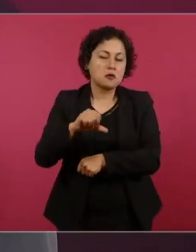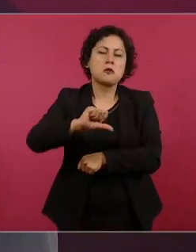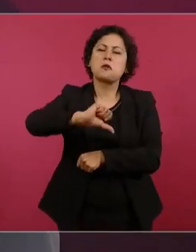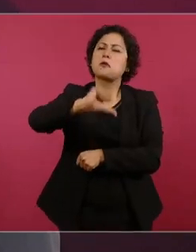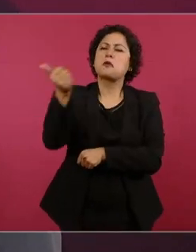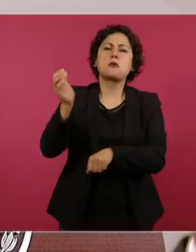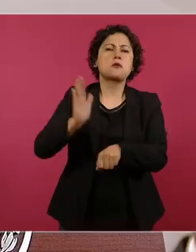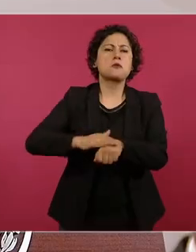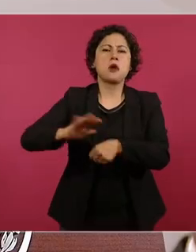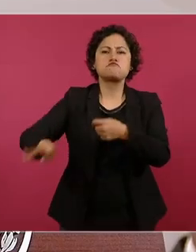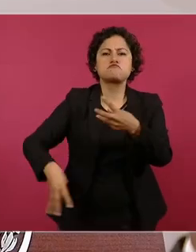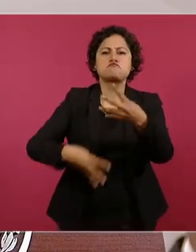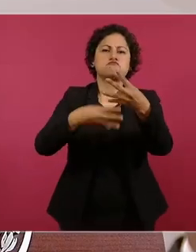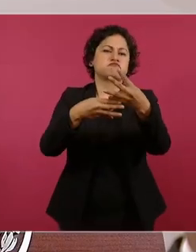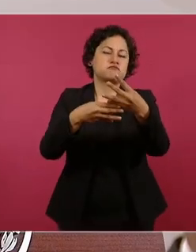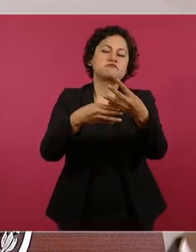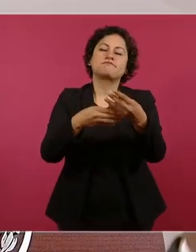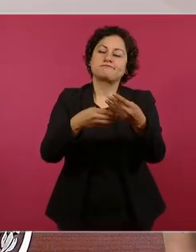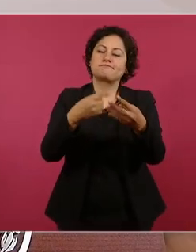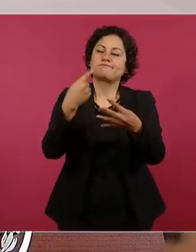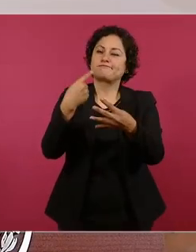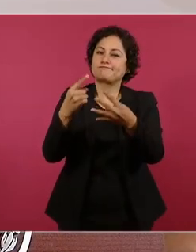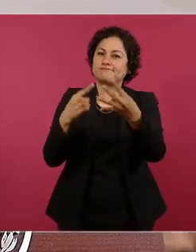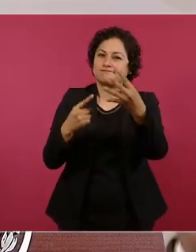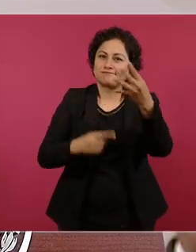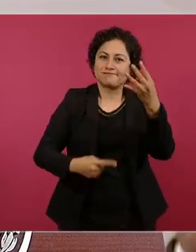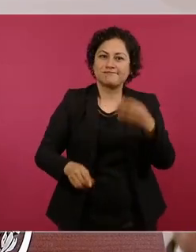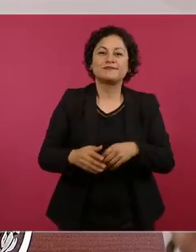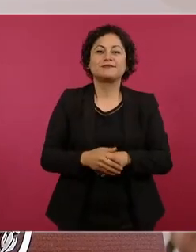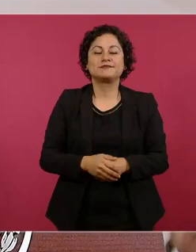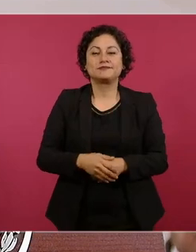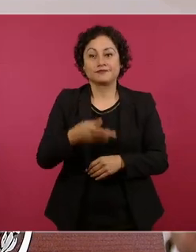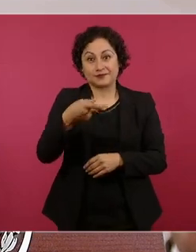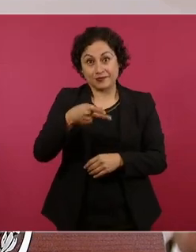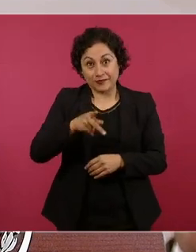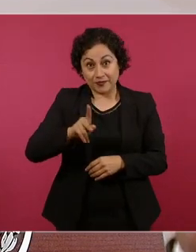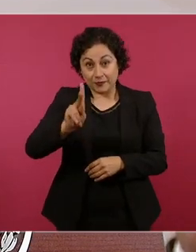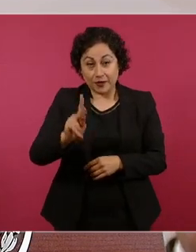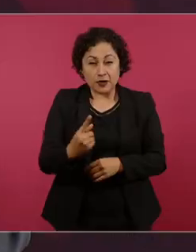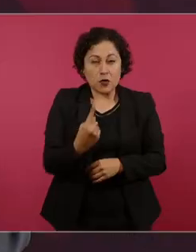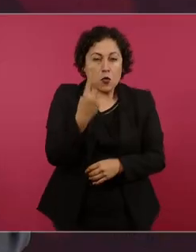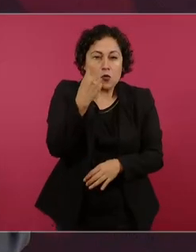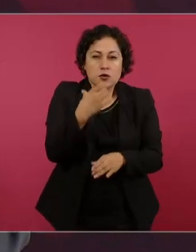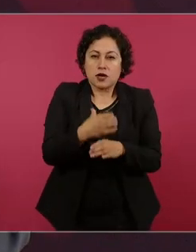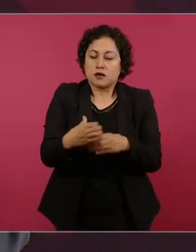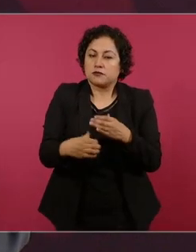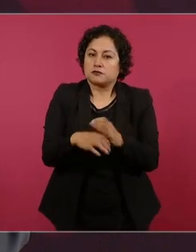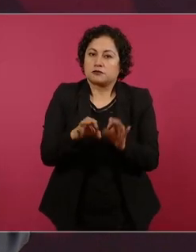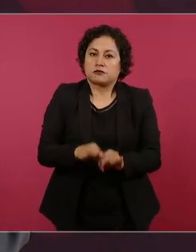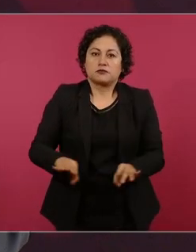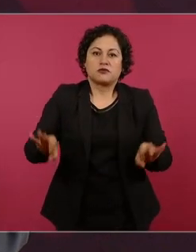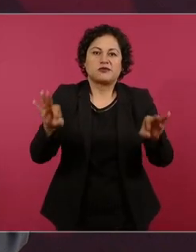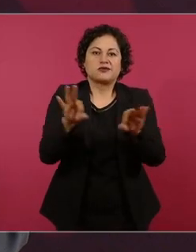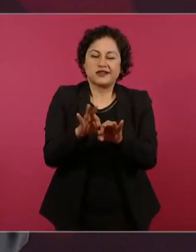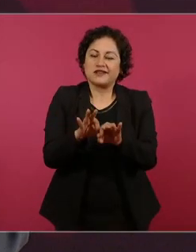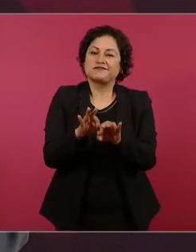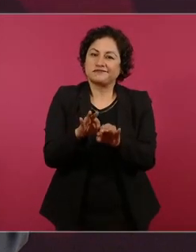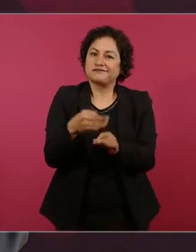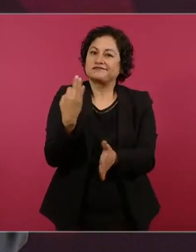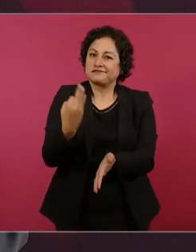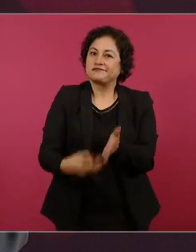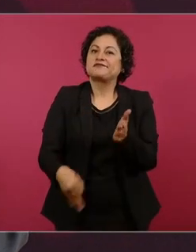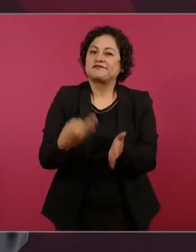pero algo muy importante nos falta y es